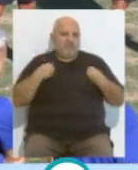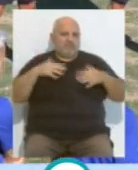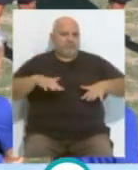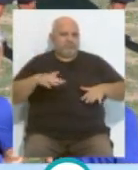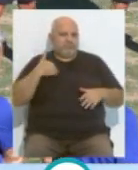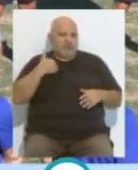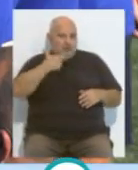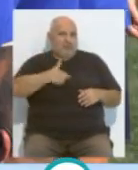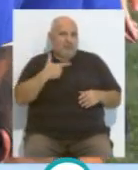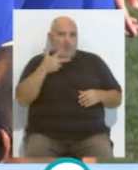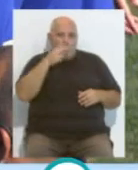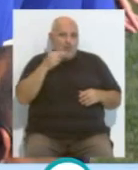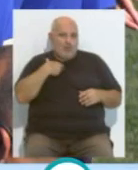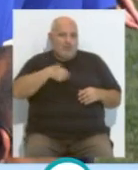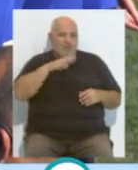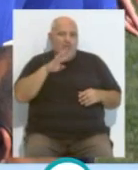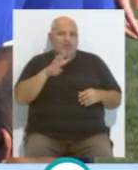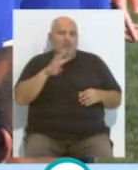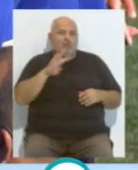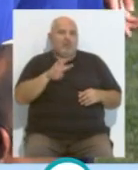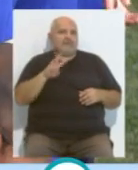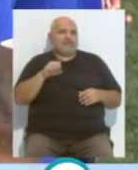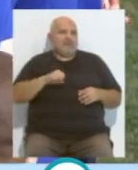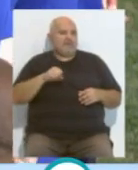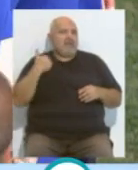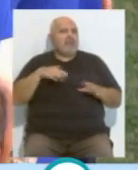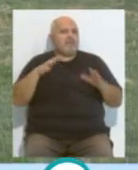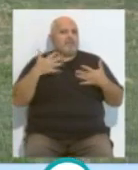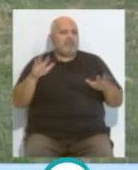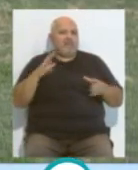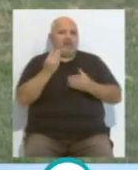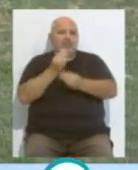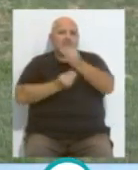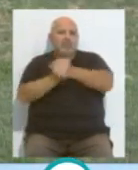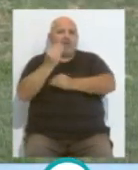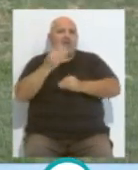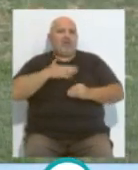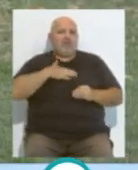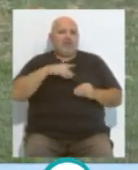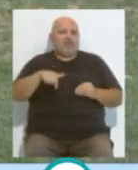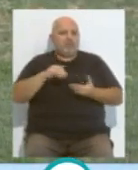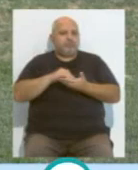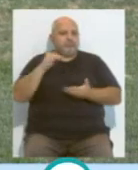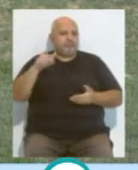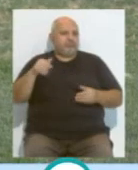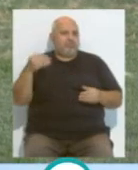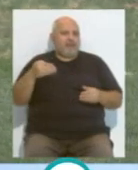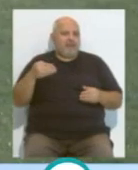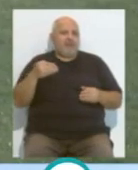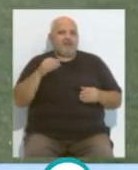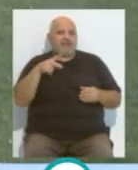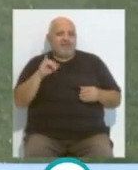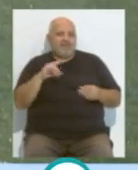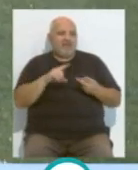43 años, que se dicen pronto, pero tener gente nacida en la cantera, porque ni los propios Salvi